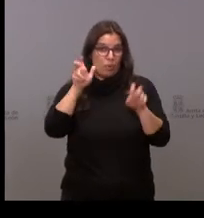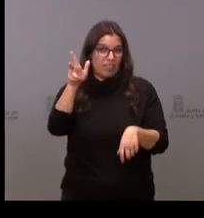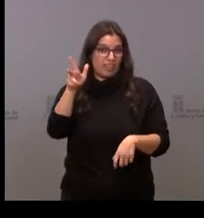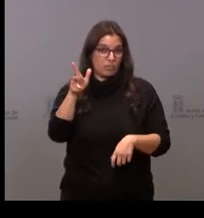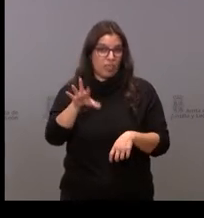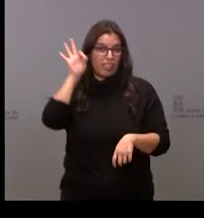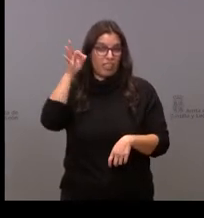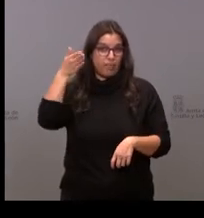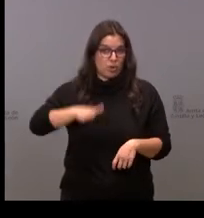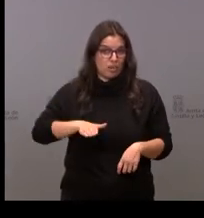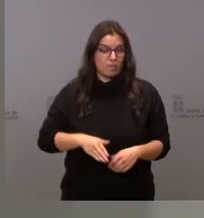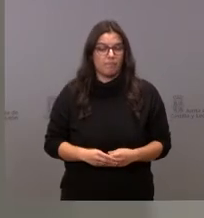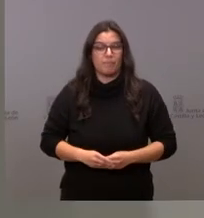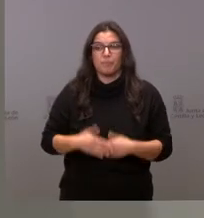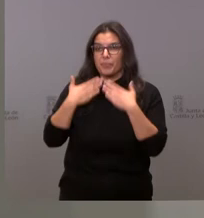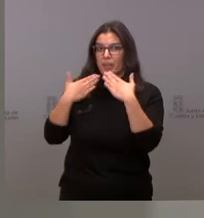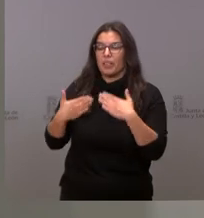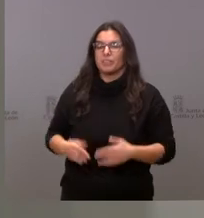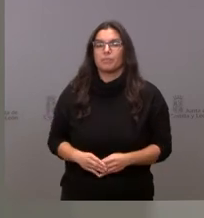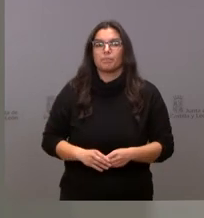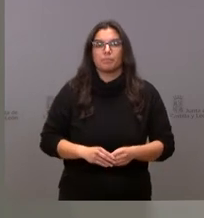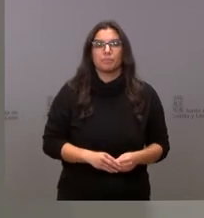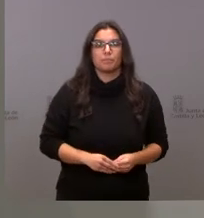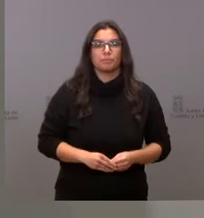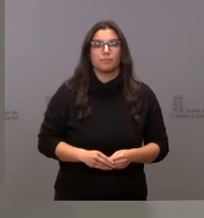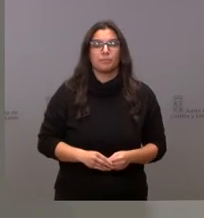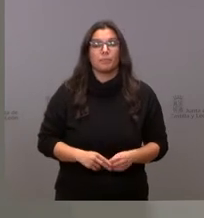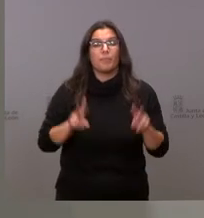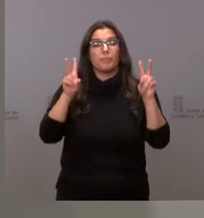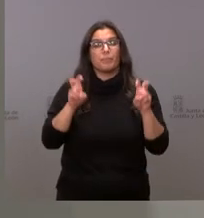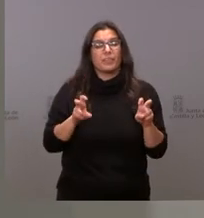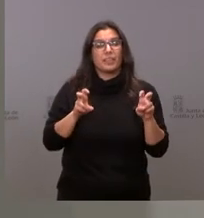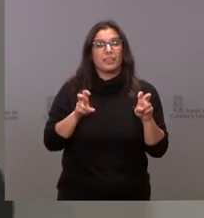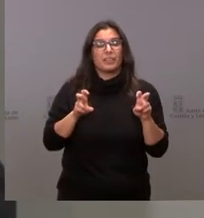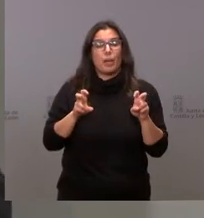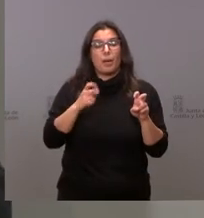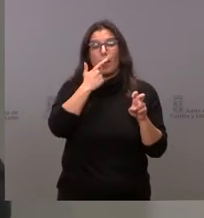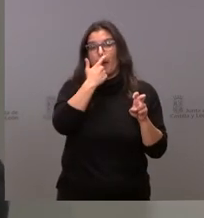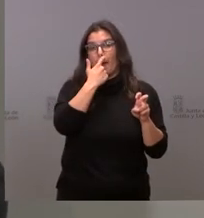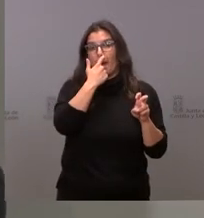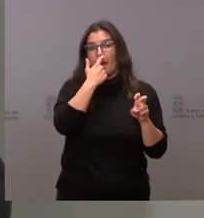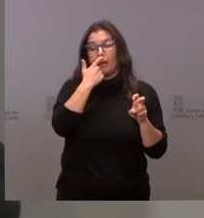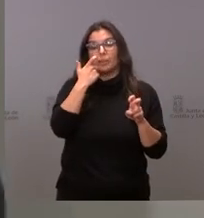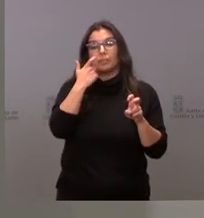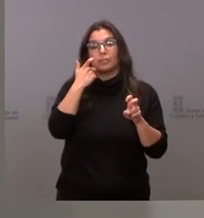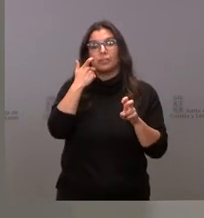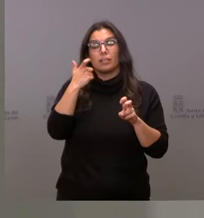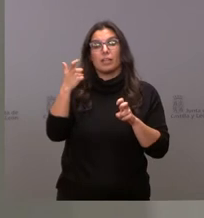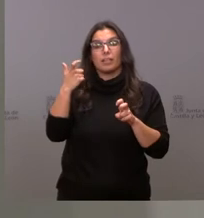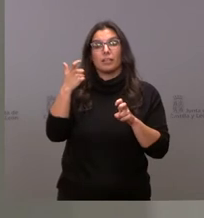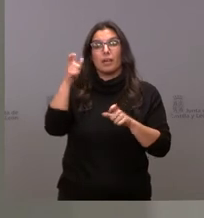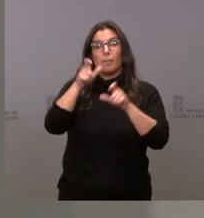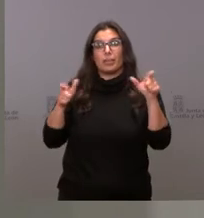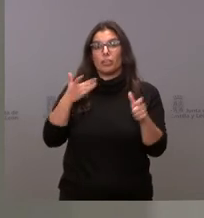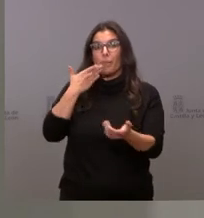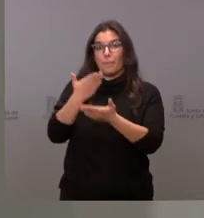muchas gracias bueno no le puedo informar sobre las peticiones de